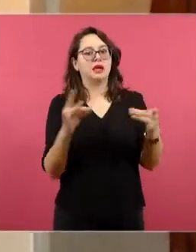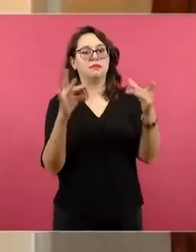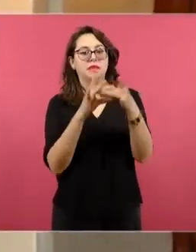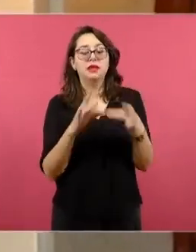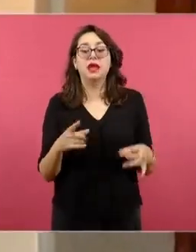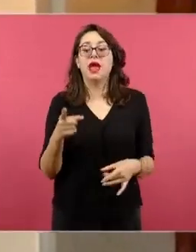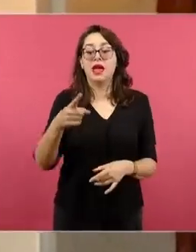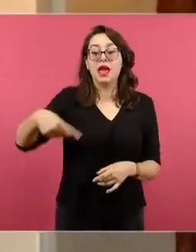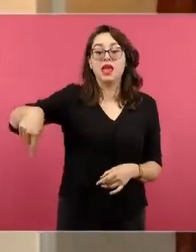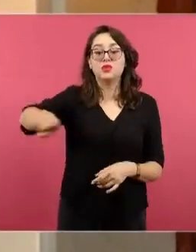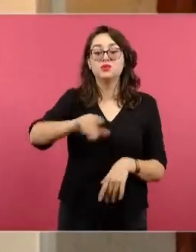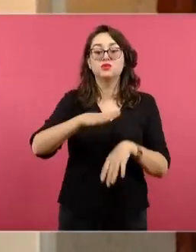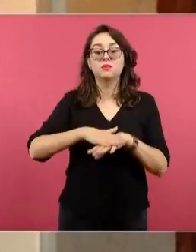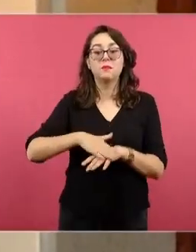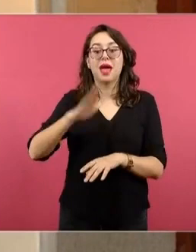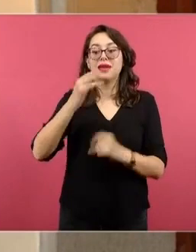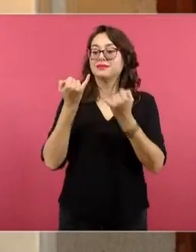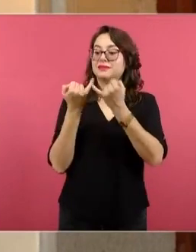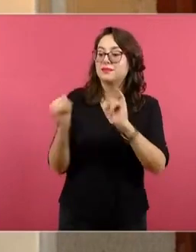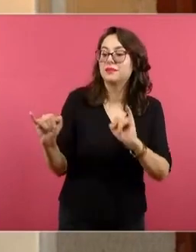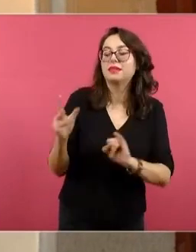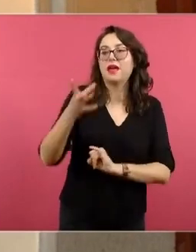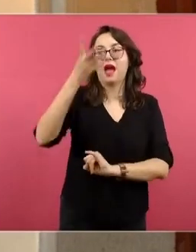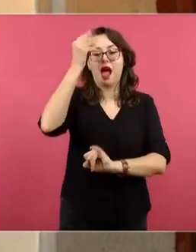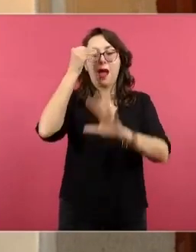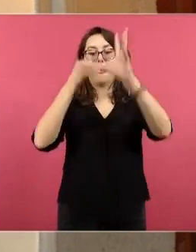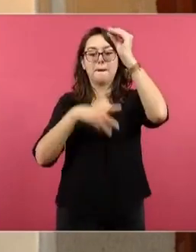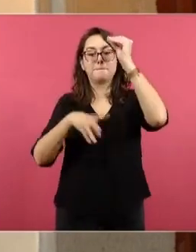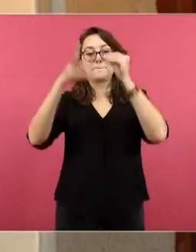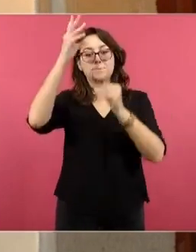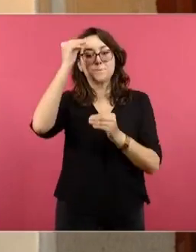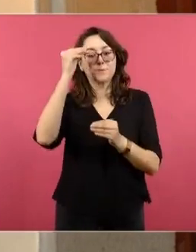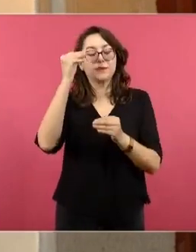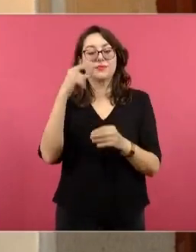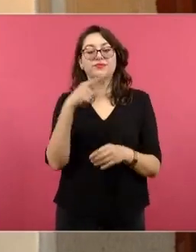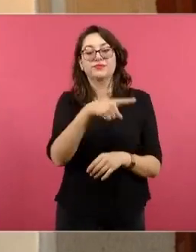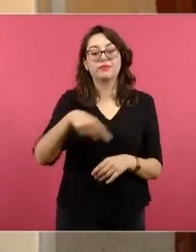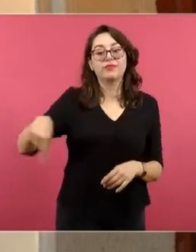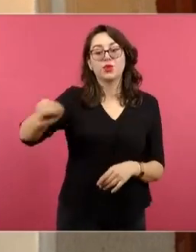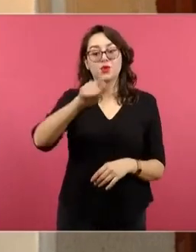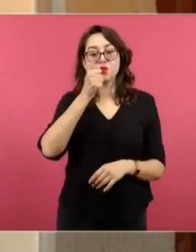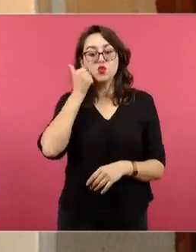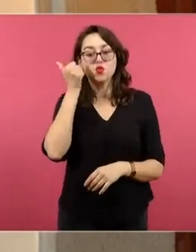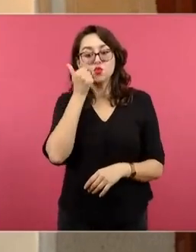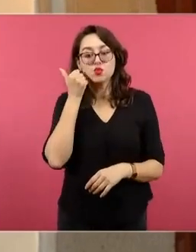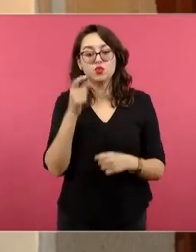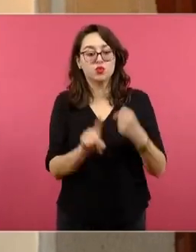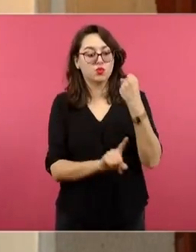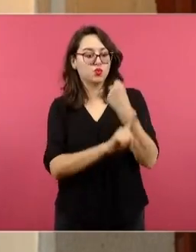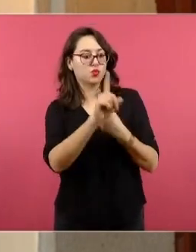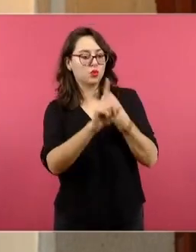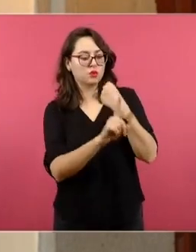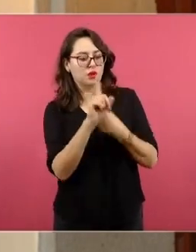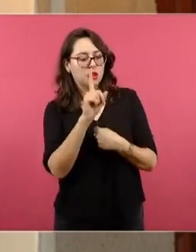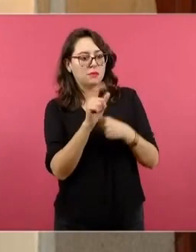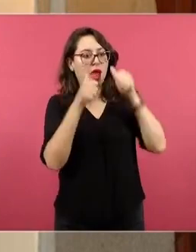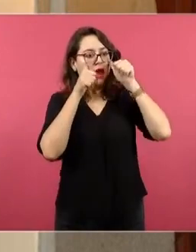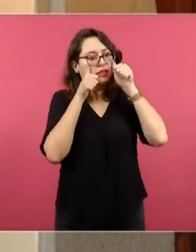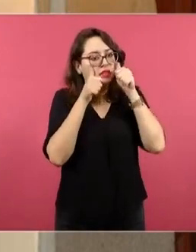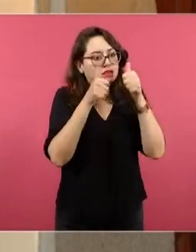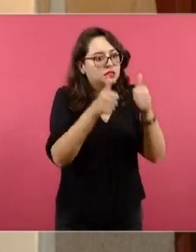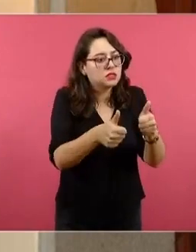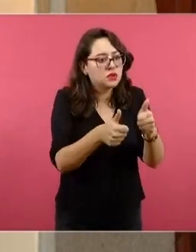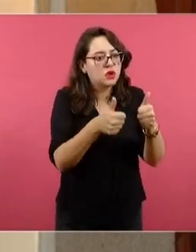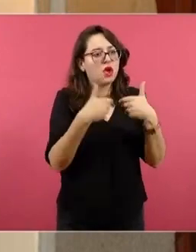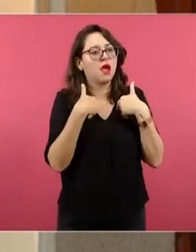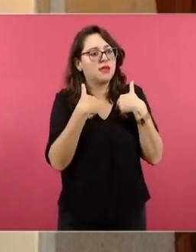tanto, este campo formativo ayuda a los estudiantes a resolver un problema determinado o a explicar lo